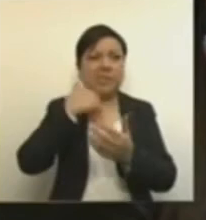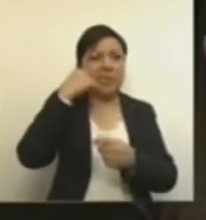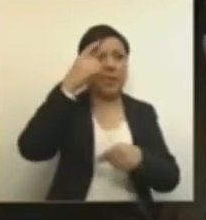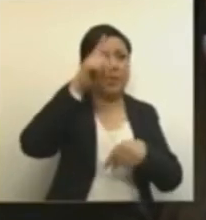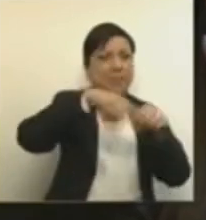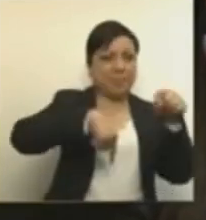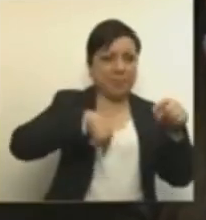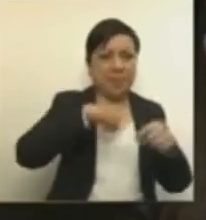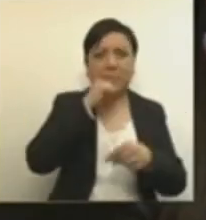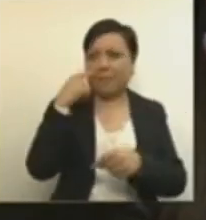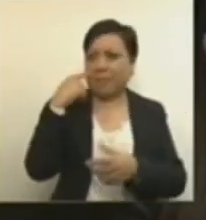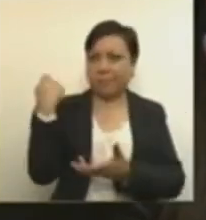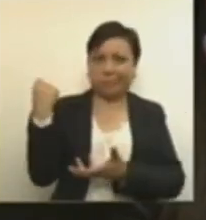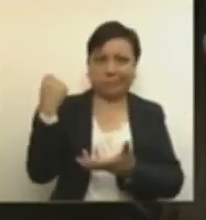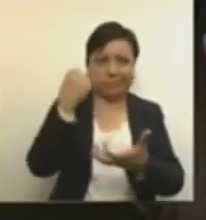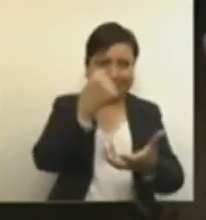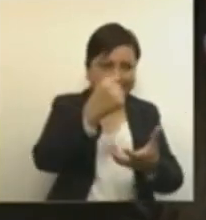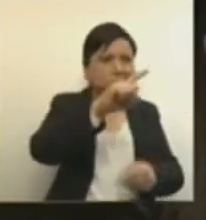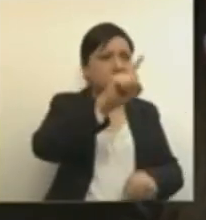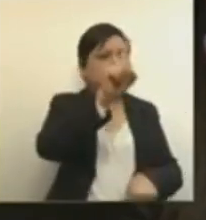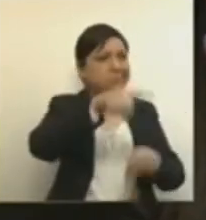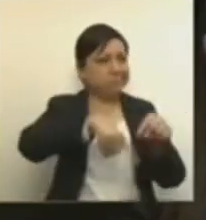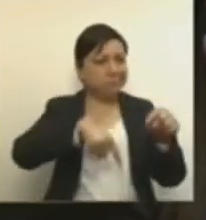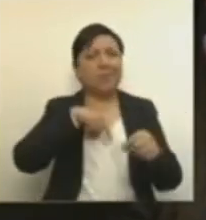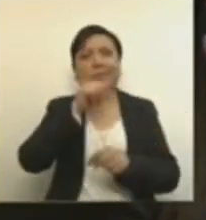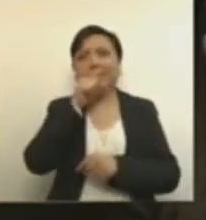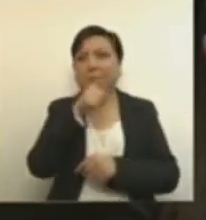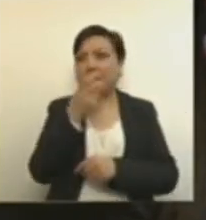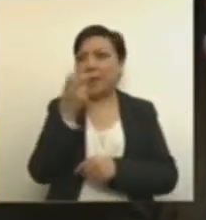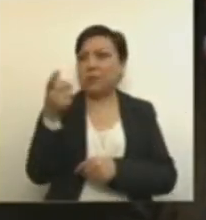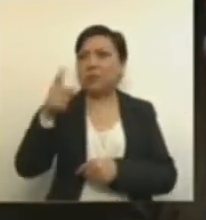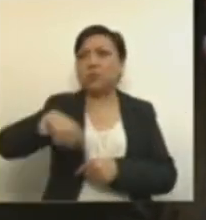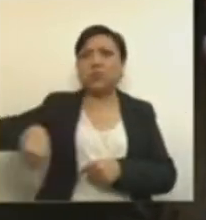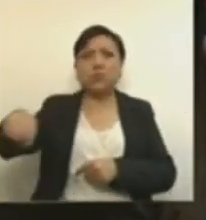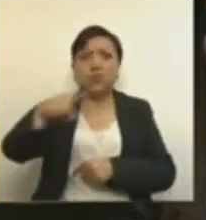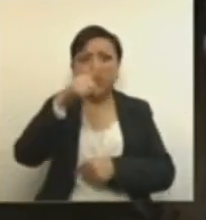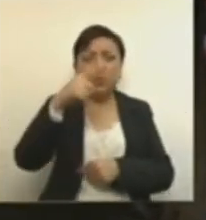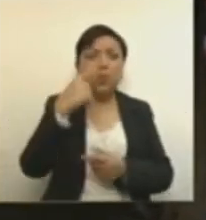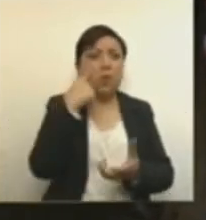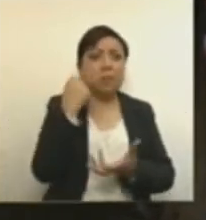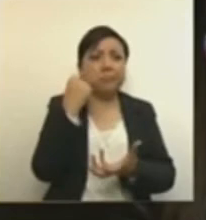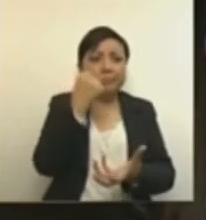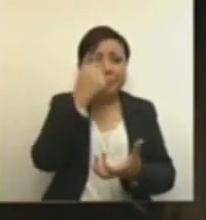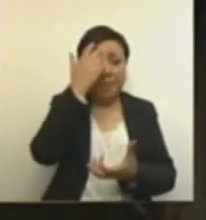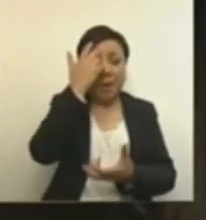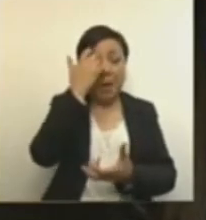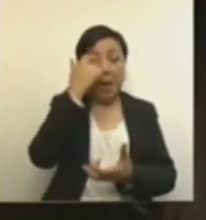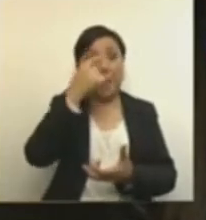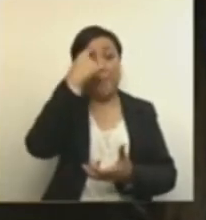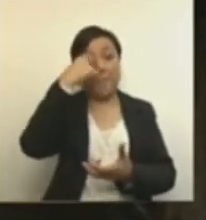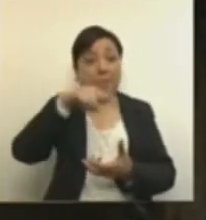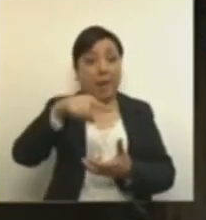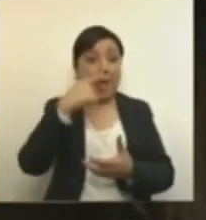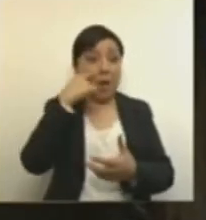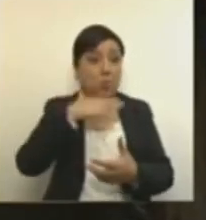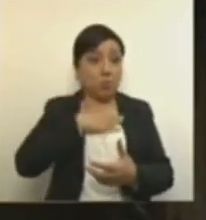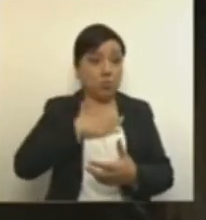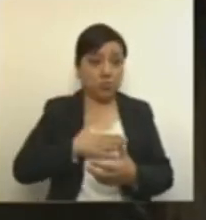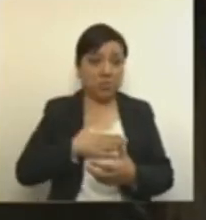único bastión de lo poco que las víctimas tenemos de justicia, el fondo. Hago un breve recuento.